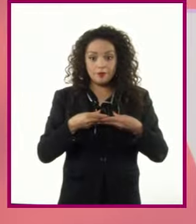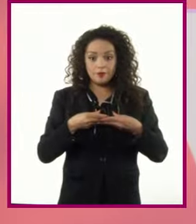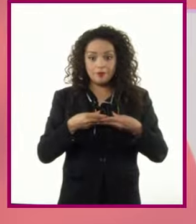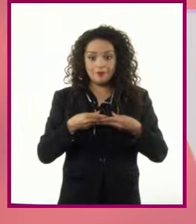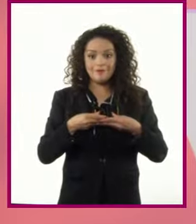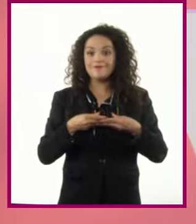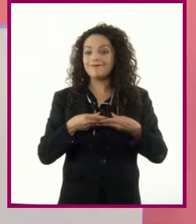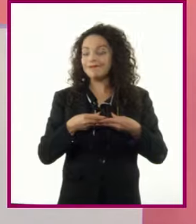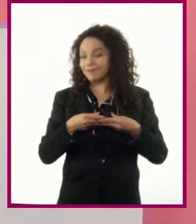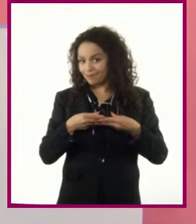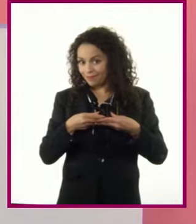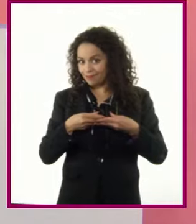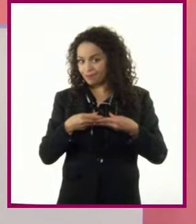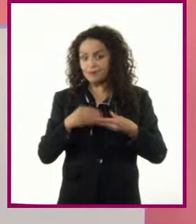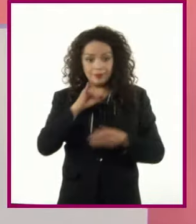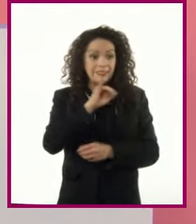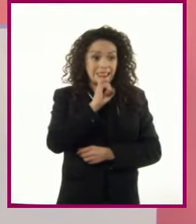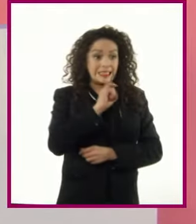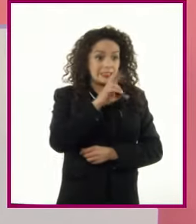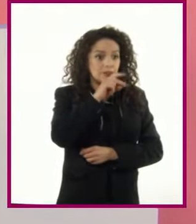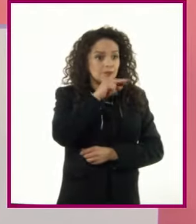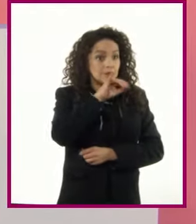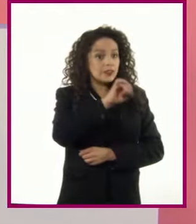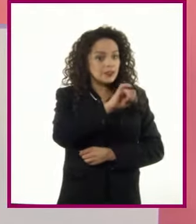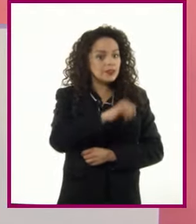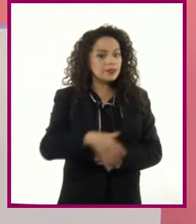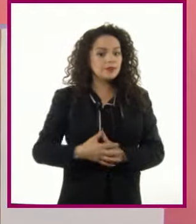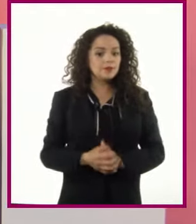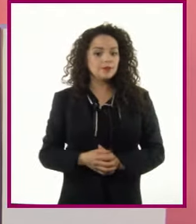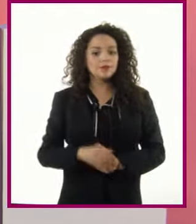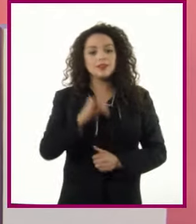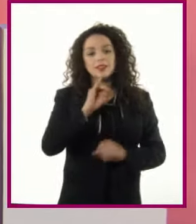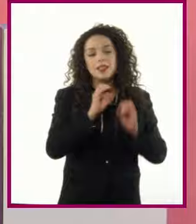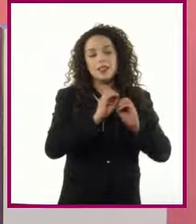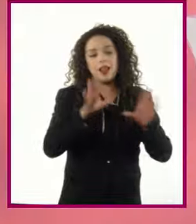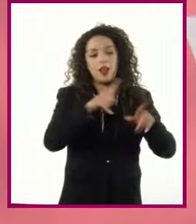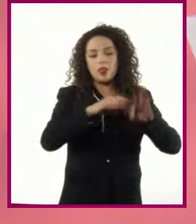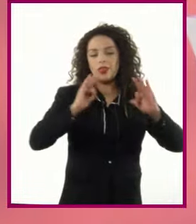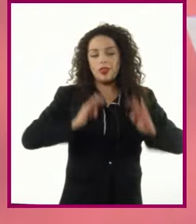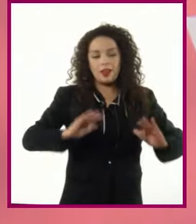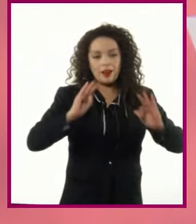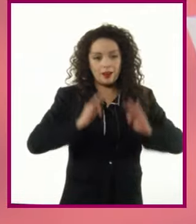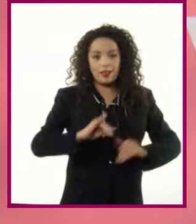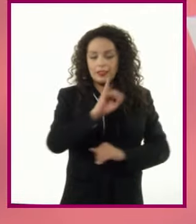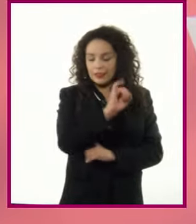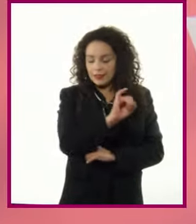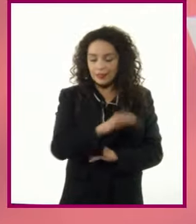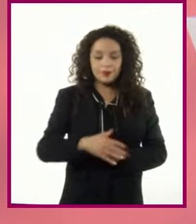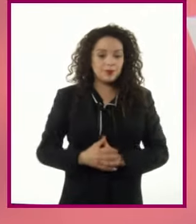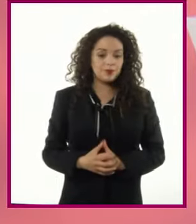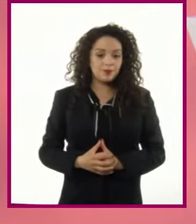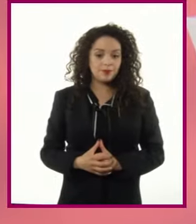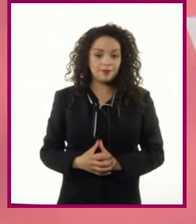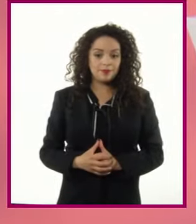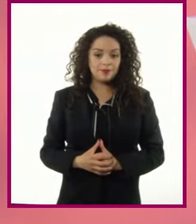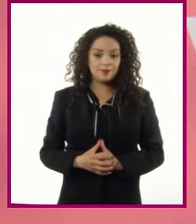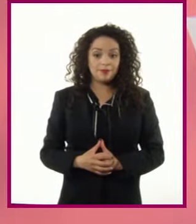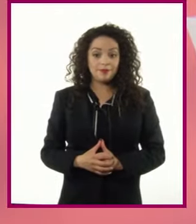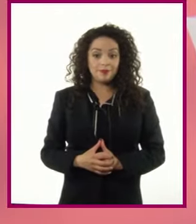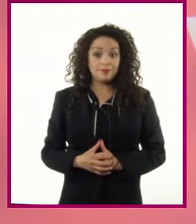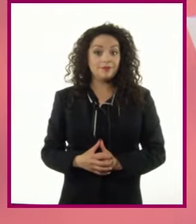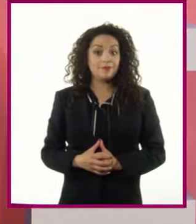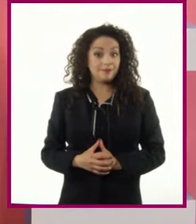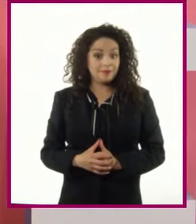sí, sí, claro, así lo haré, así lo haré Claro, tranquila, se solucionará Sí,